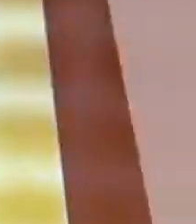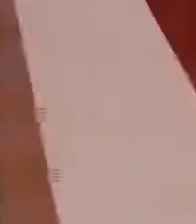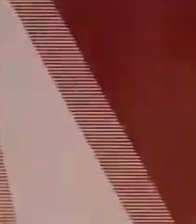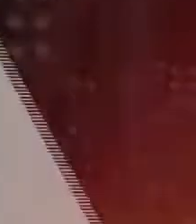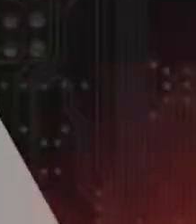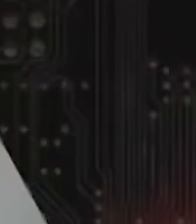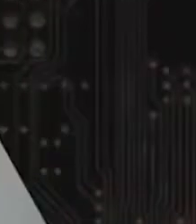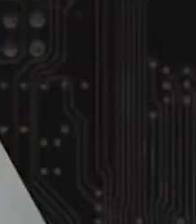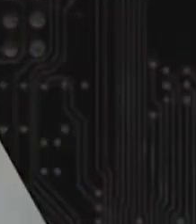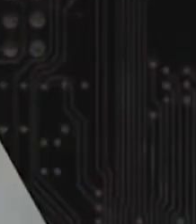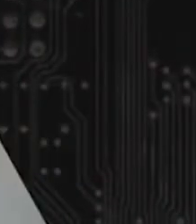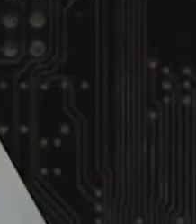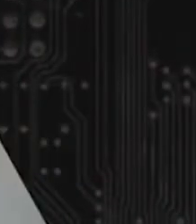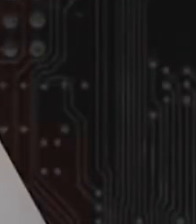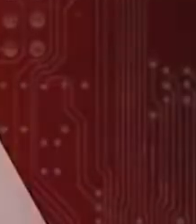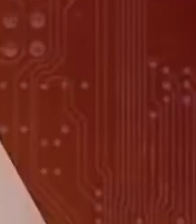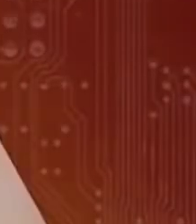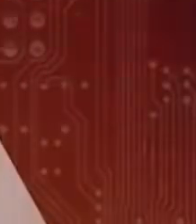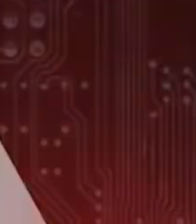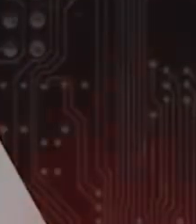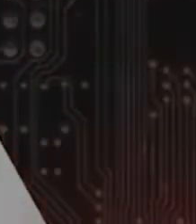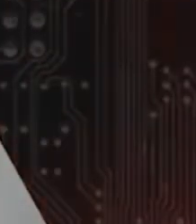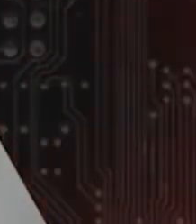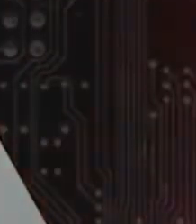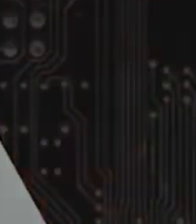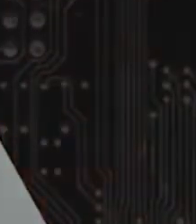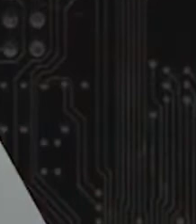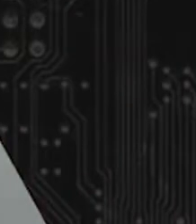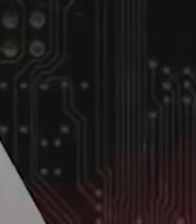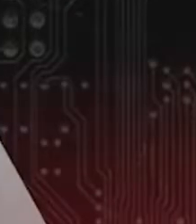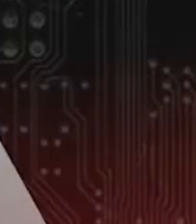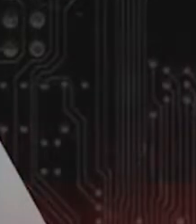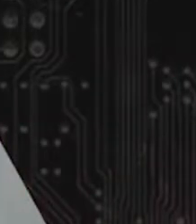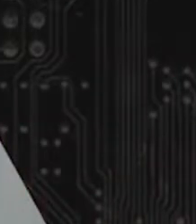Ya lo decidí. Mecánica de precisión es lo mío.